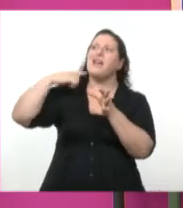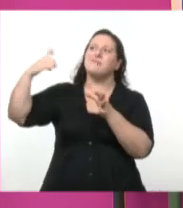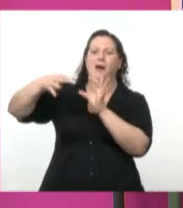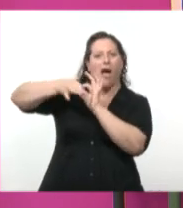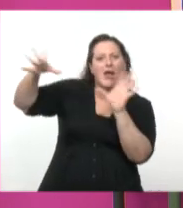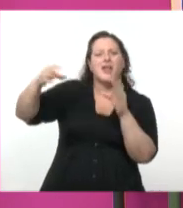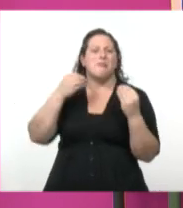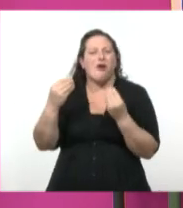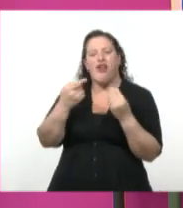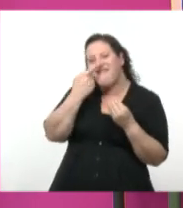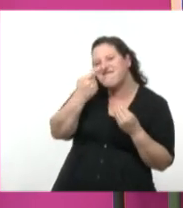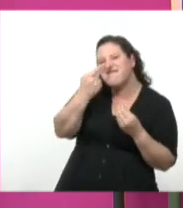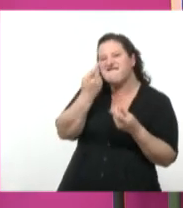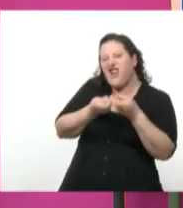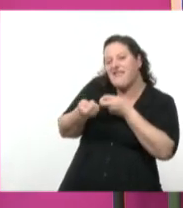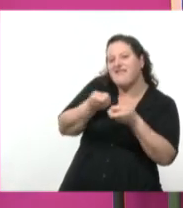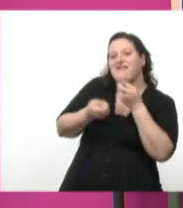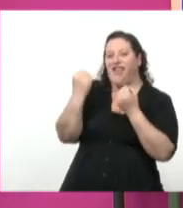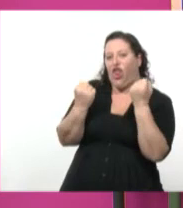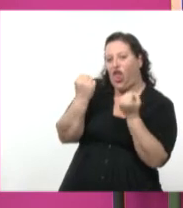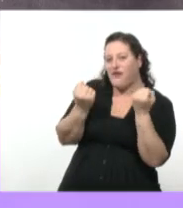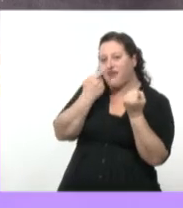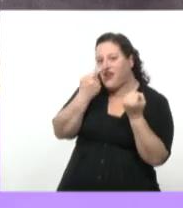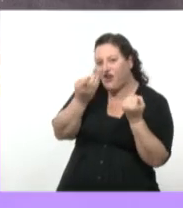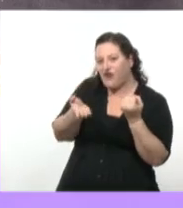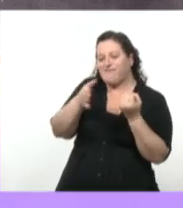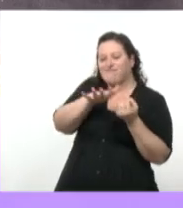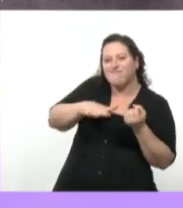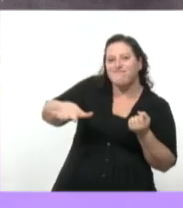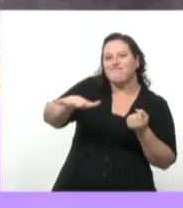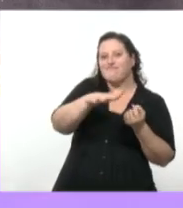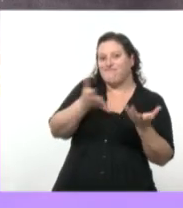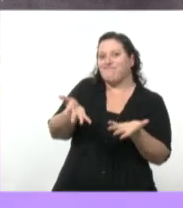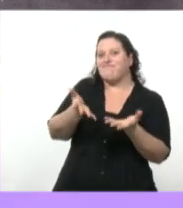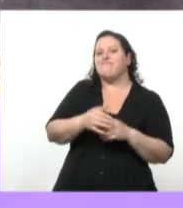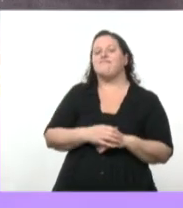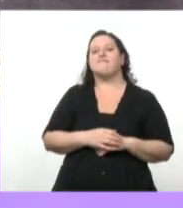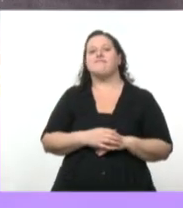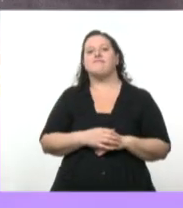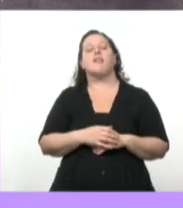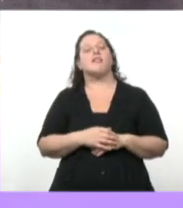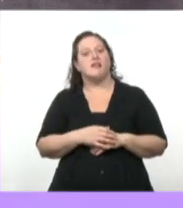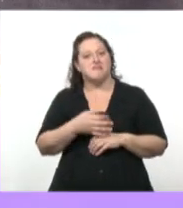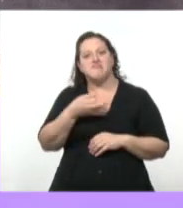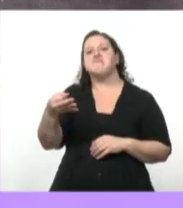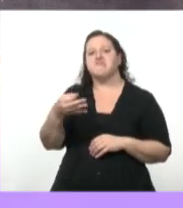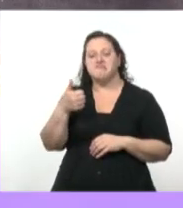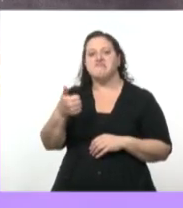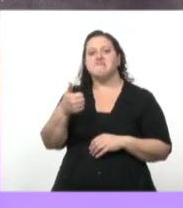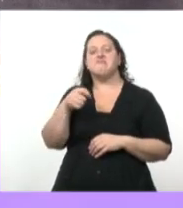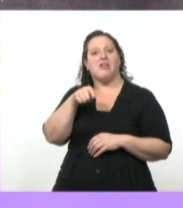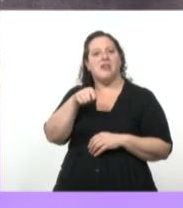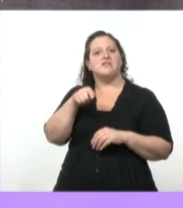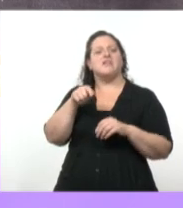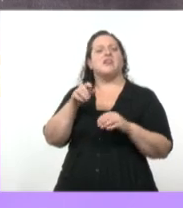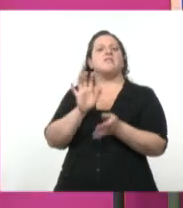intereses comerciales, intereses económicos en la región. Perfecto. Y esa es la relación, digamos, fuerte que